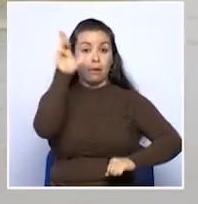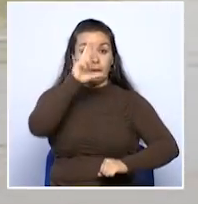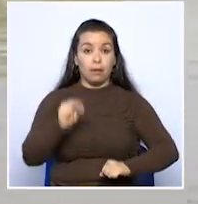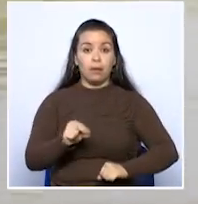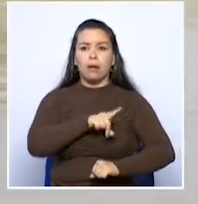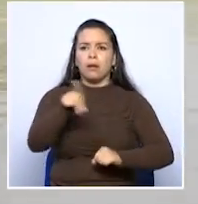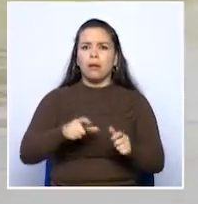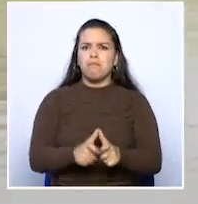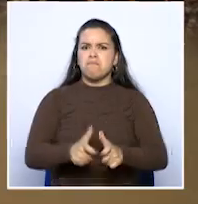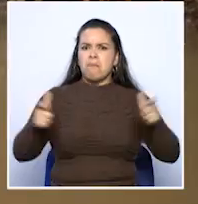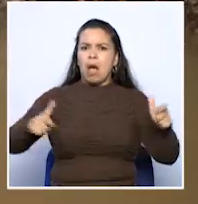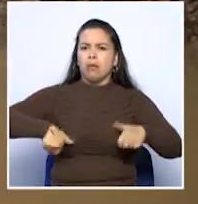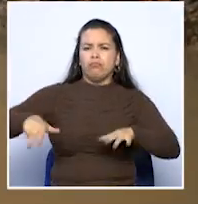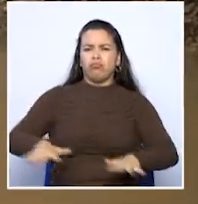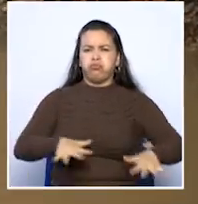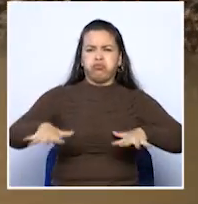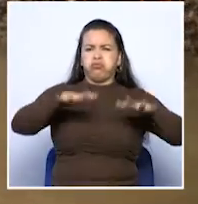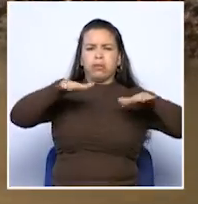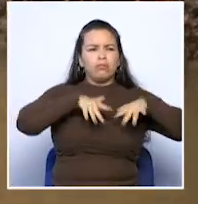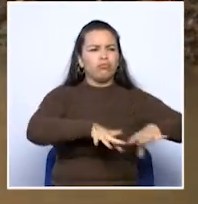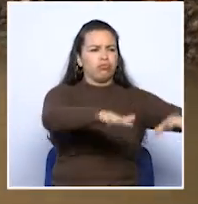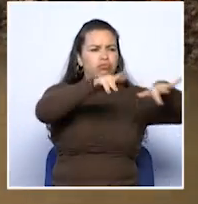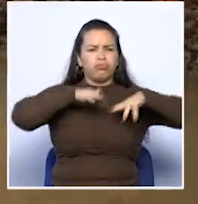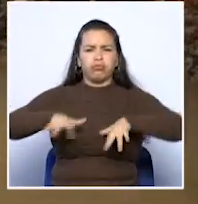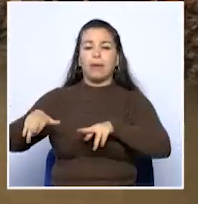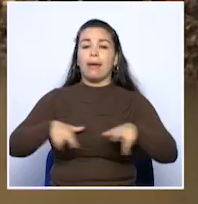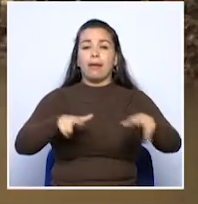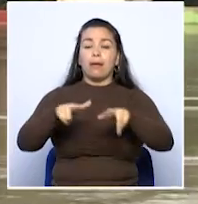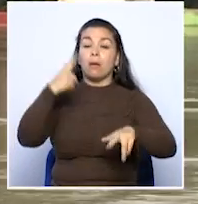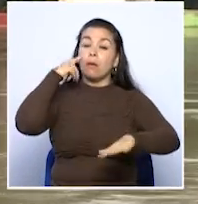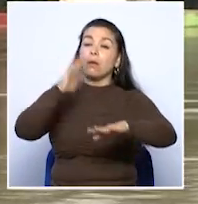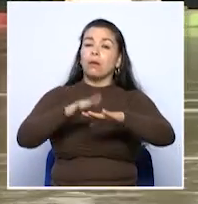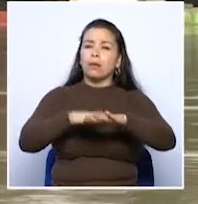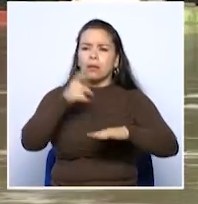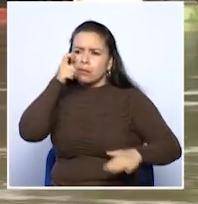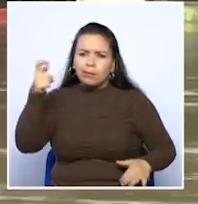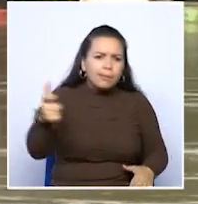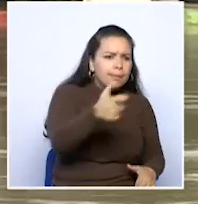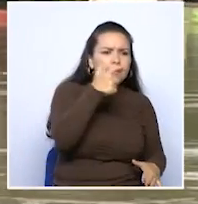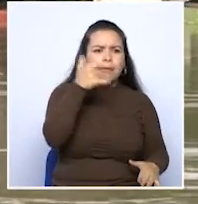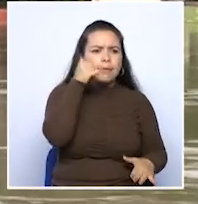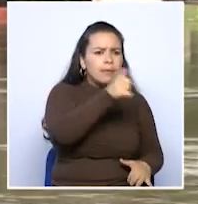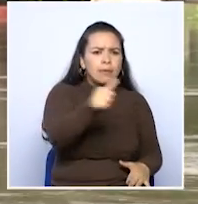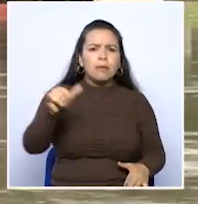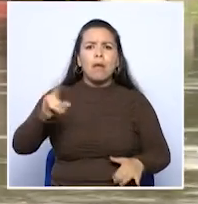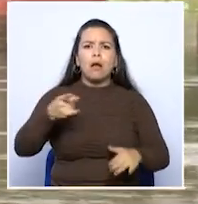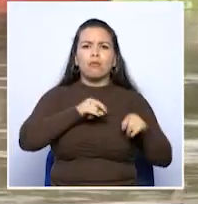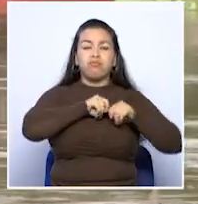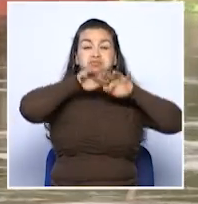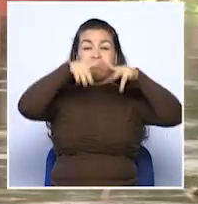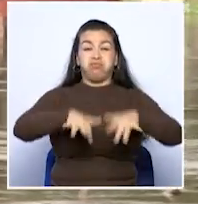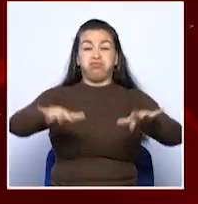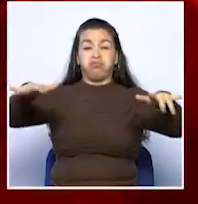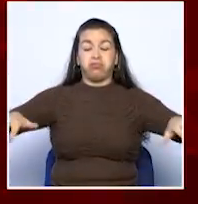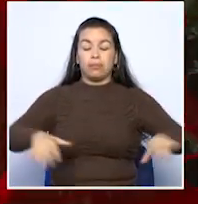por incremento en el caudal de los ríos Cauca y Risaralda. Las autoridades mantienen constante monitoreo por posibles inundaciones.